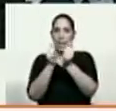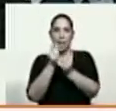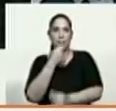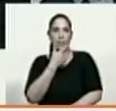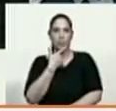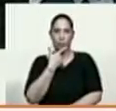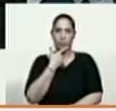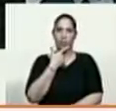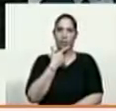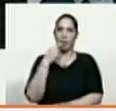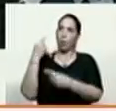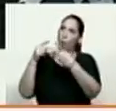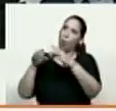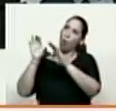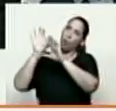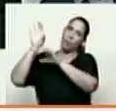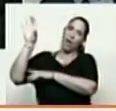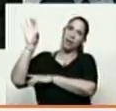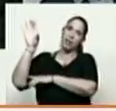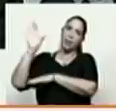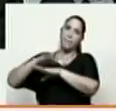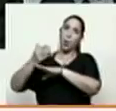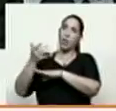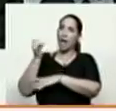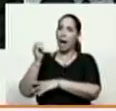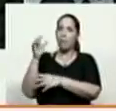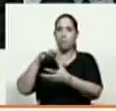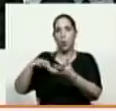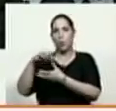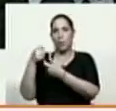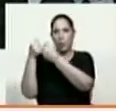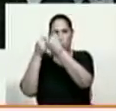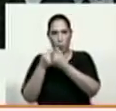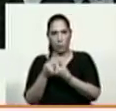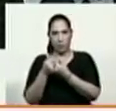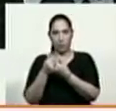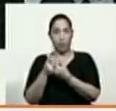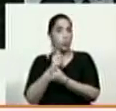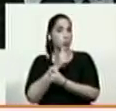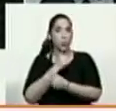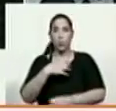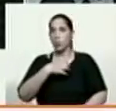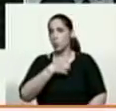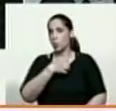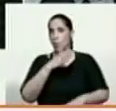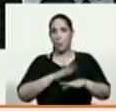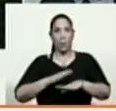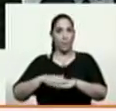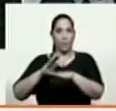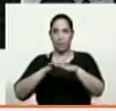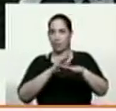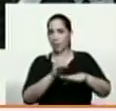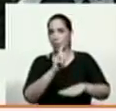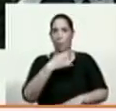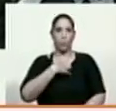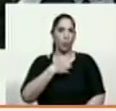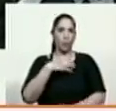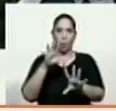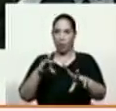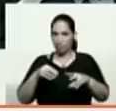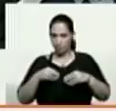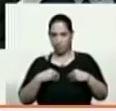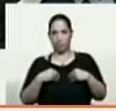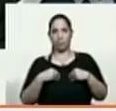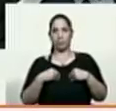una potencia extranjera porque se encuentra en una crisis económica eso no puede ocurrir y no debemos aceptar por lo